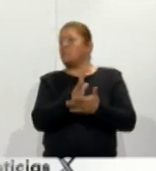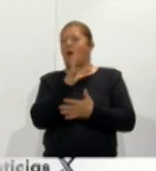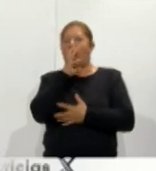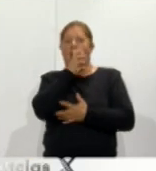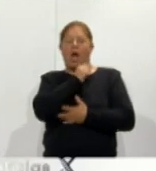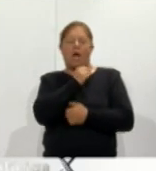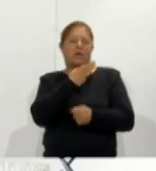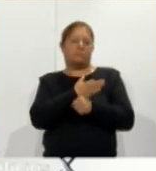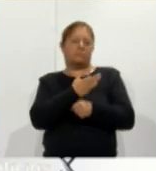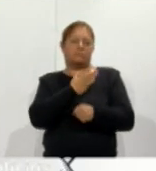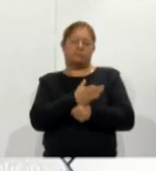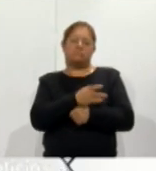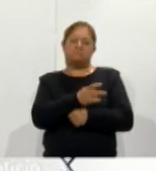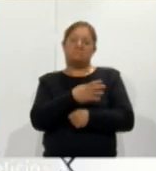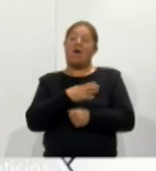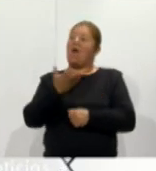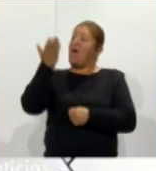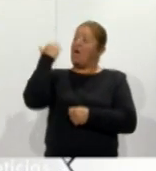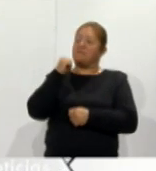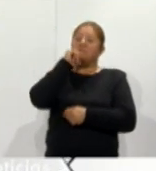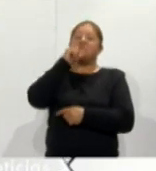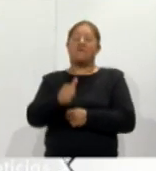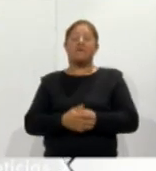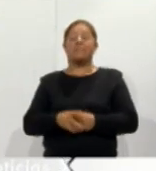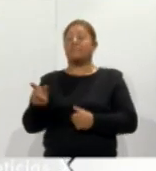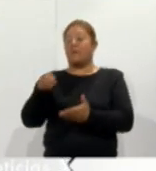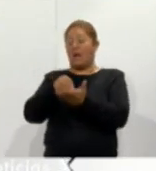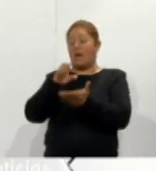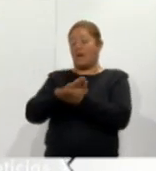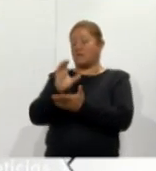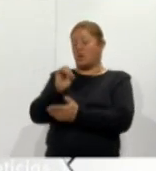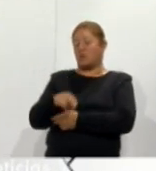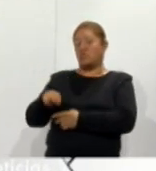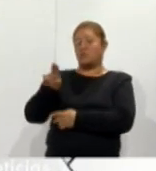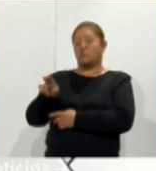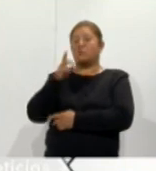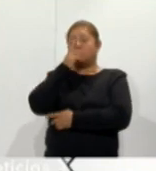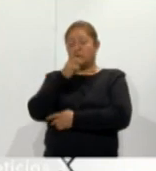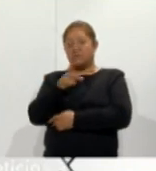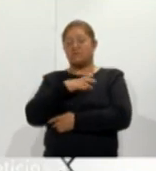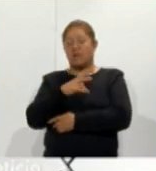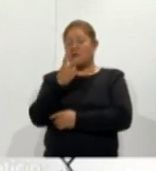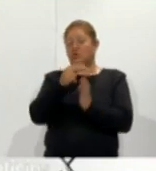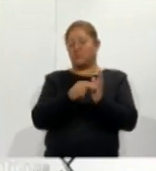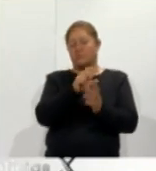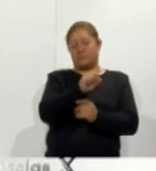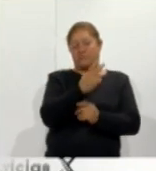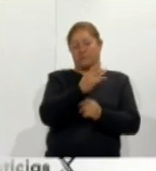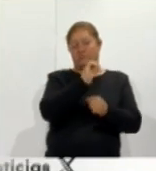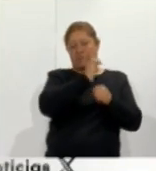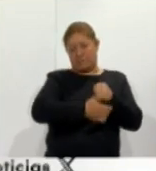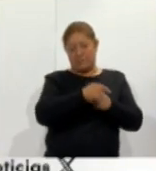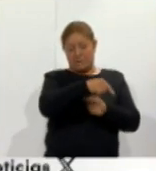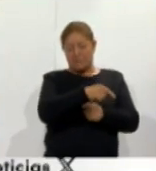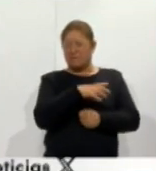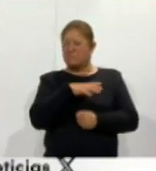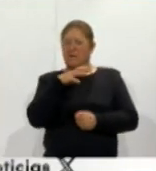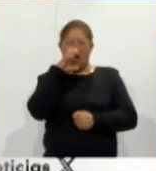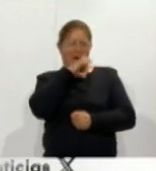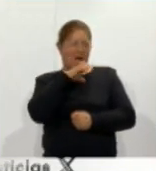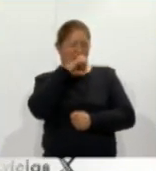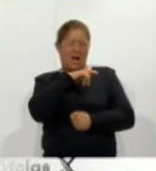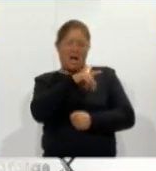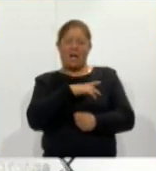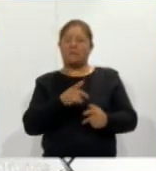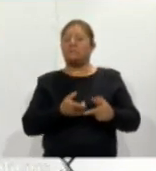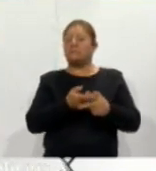que hay registros Además, la agencia de la ONU señaló que el diseño concluido en 2023 fue el más cálido desde que